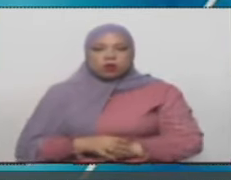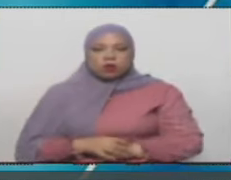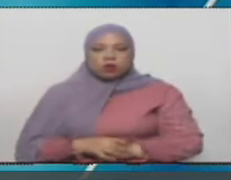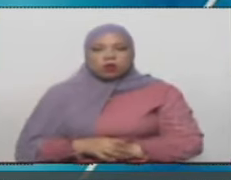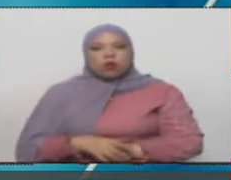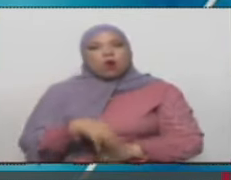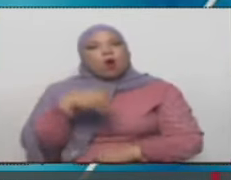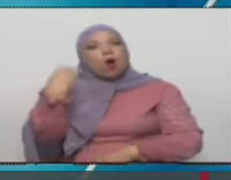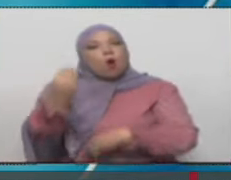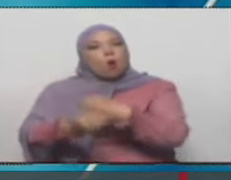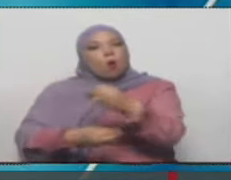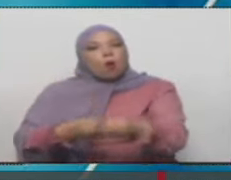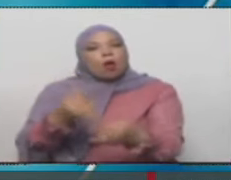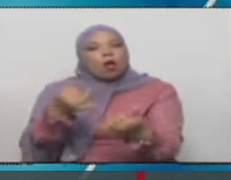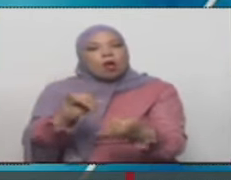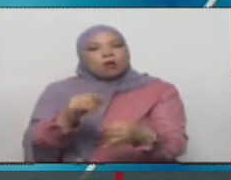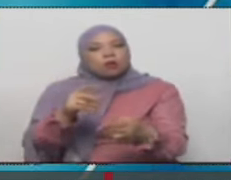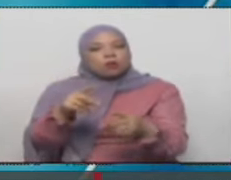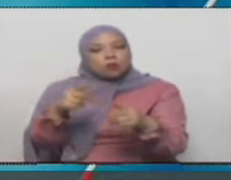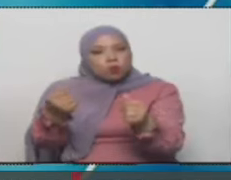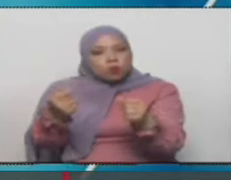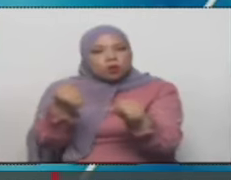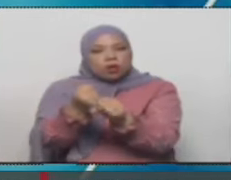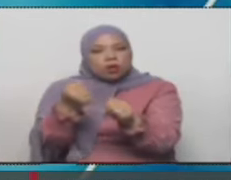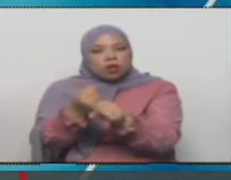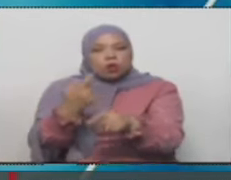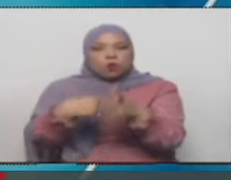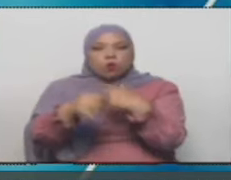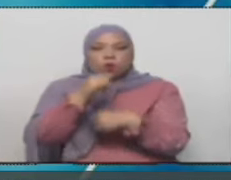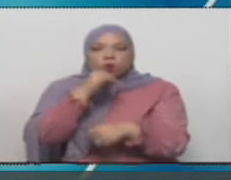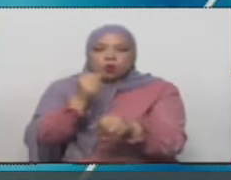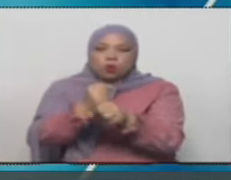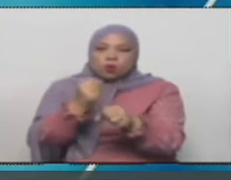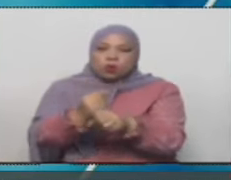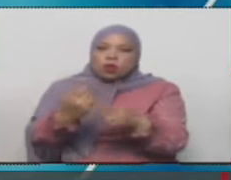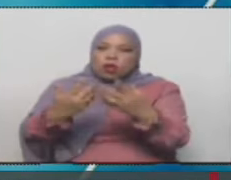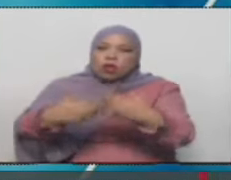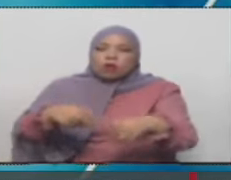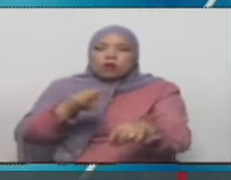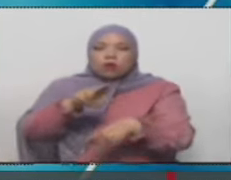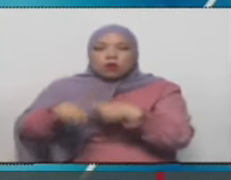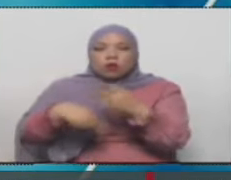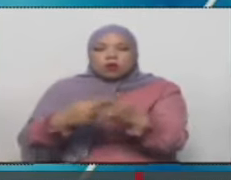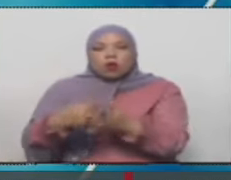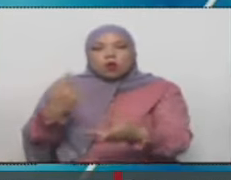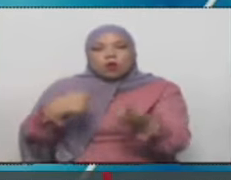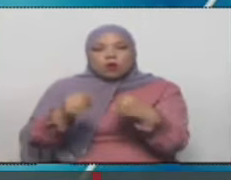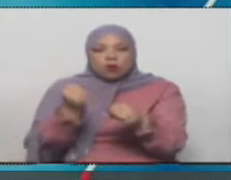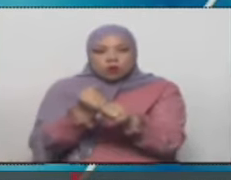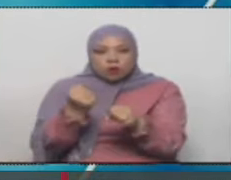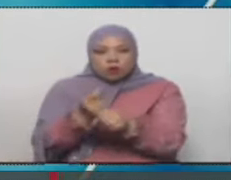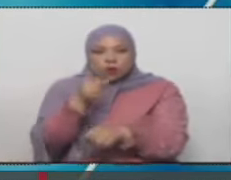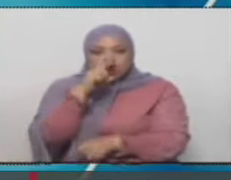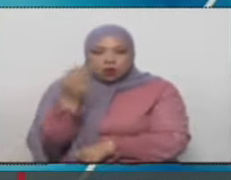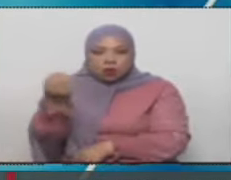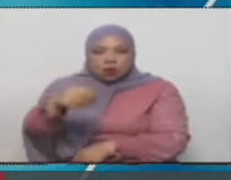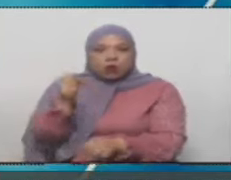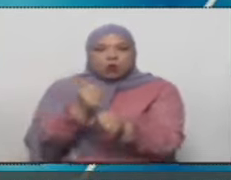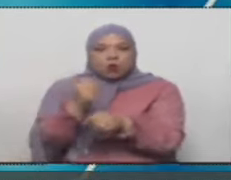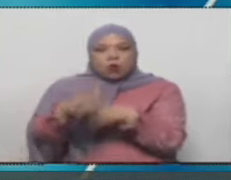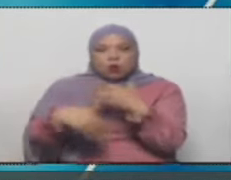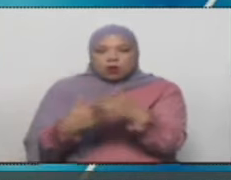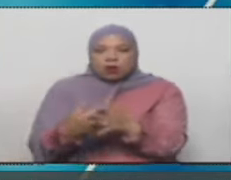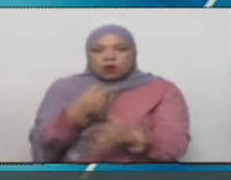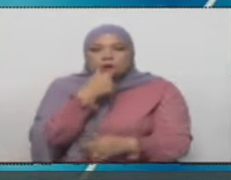pequeñas ¿Cómo están las tarifas de la prestación de servicios? Mi comandante, puedo decirle que las tarifas en el mercado venezolano son una de las más bajas de Latinoamérica. Están